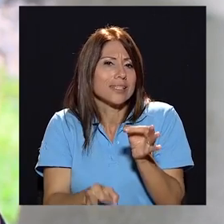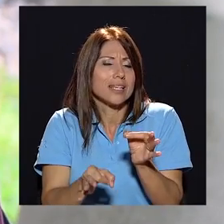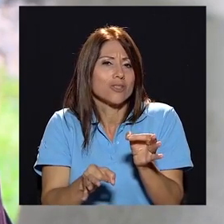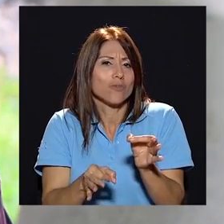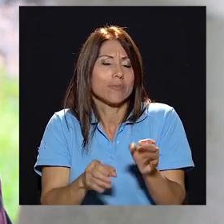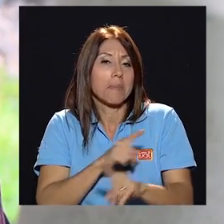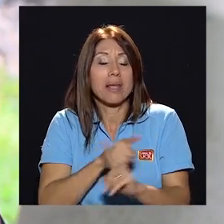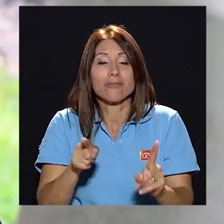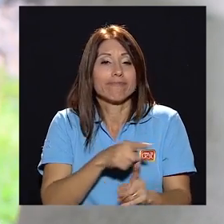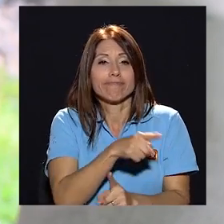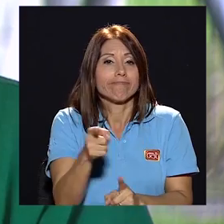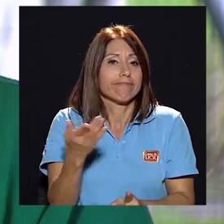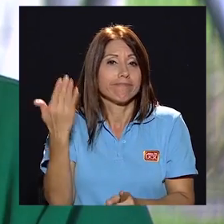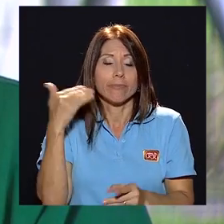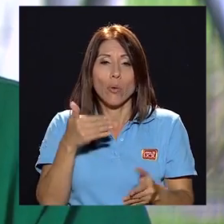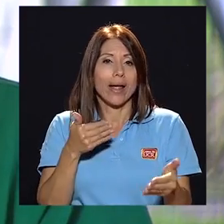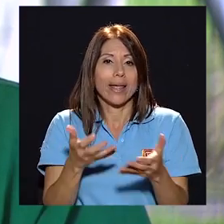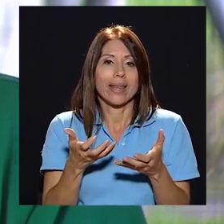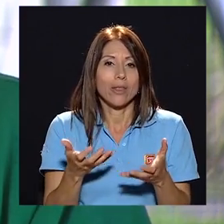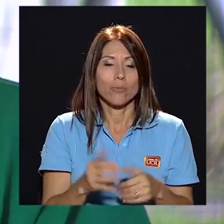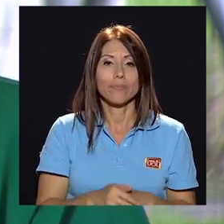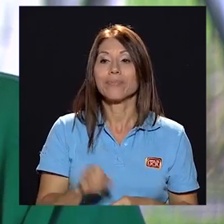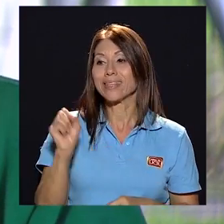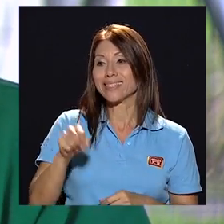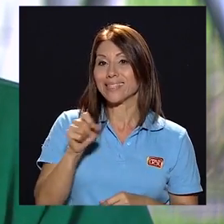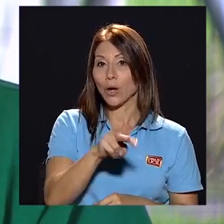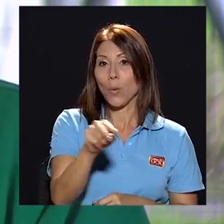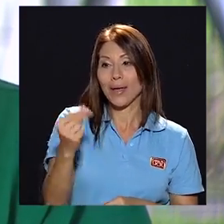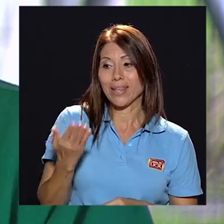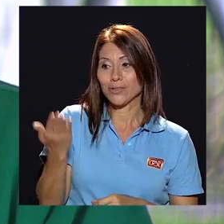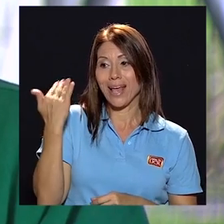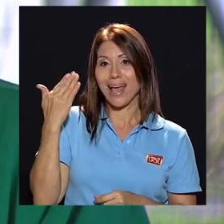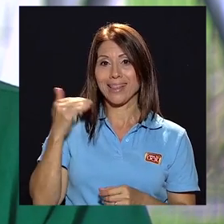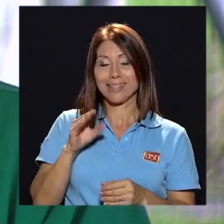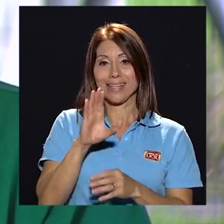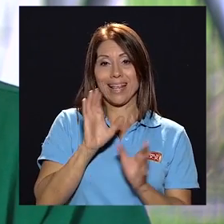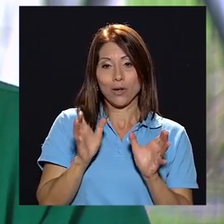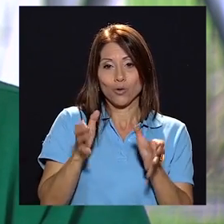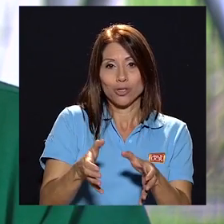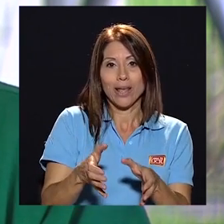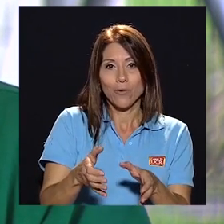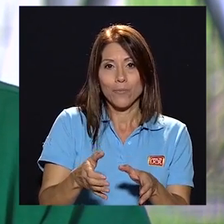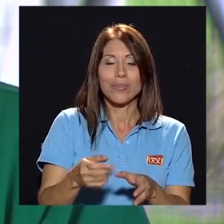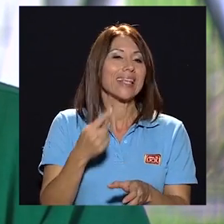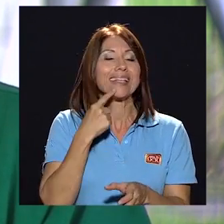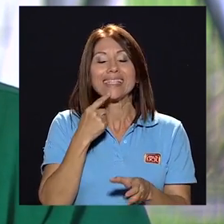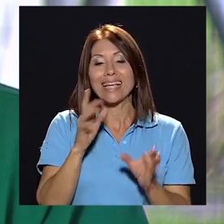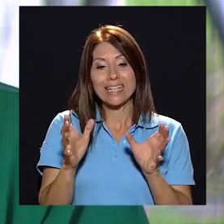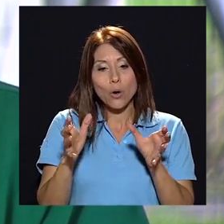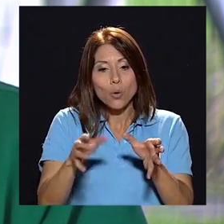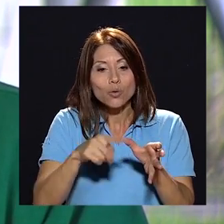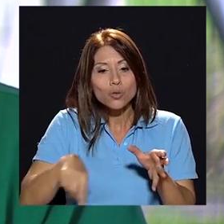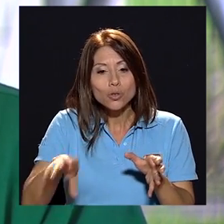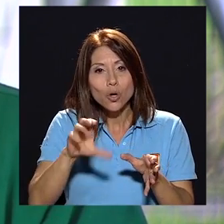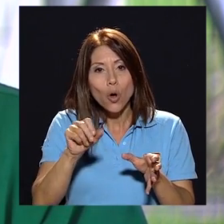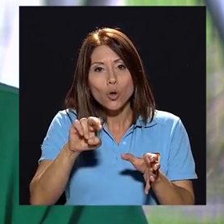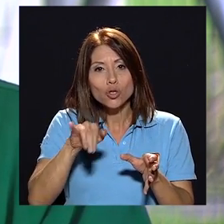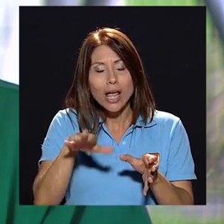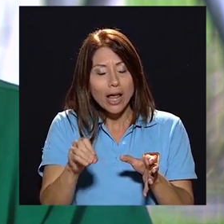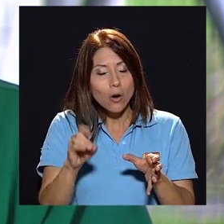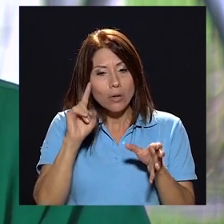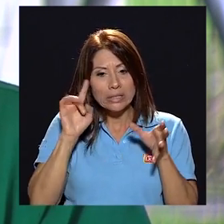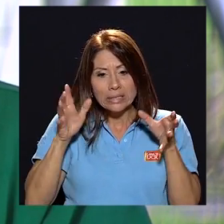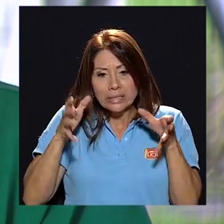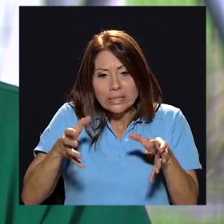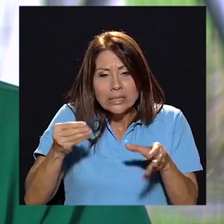es que no han querido si correcto los compañeros que nos han antecedido en el consejo realmente se aduce que el consejo los traga los absorbe